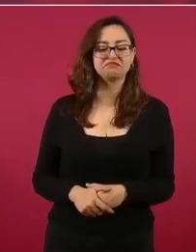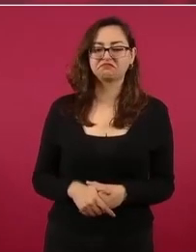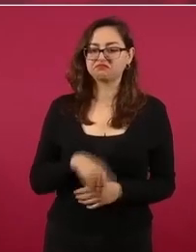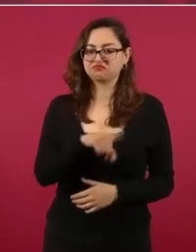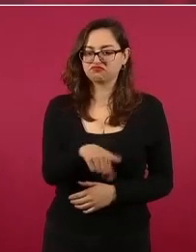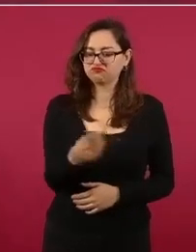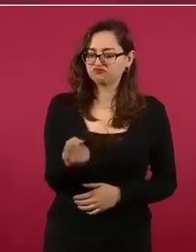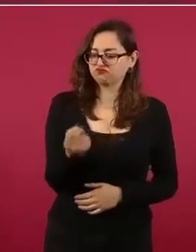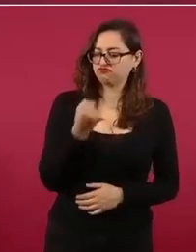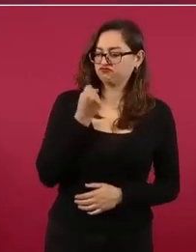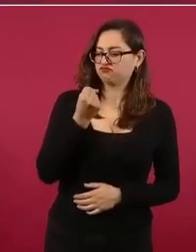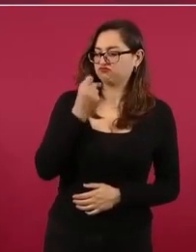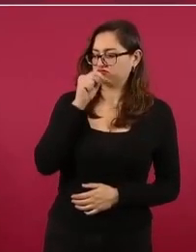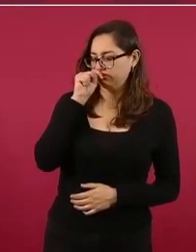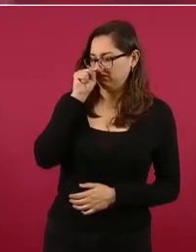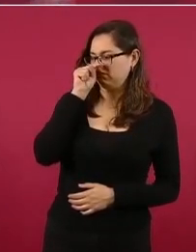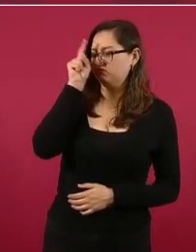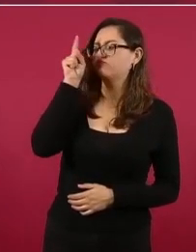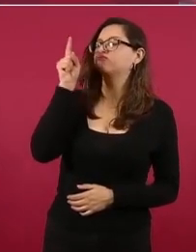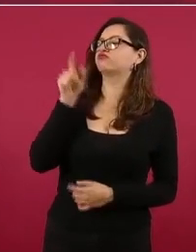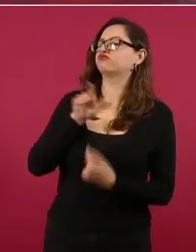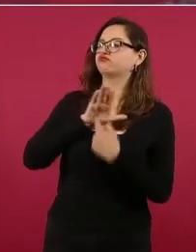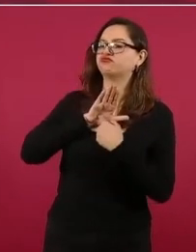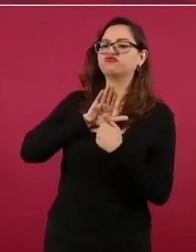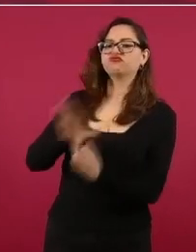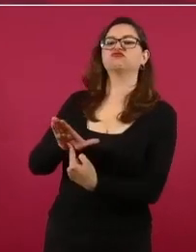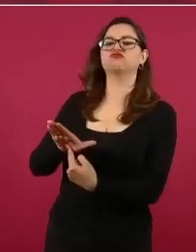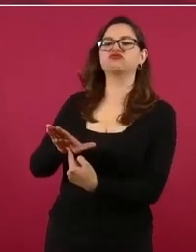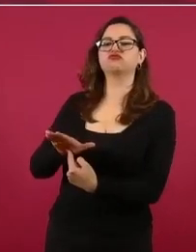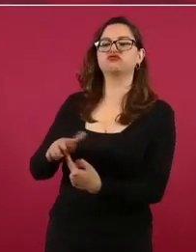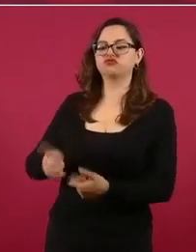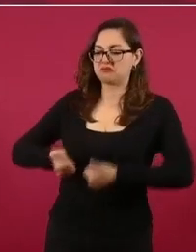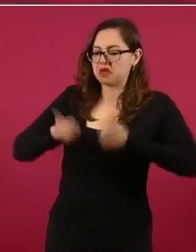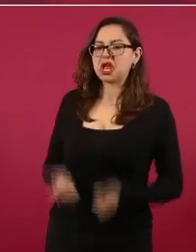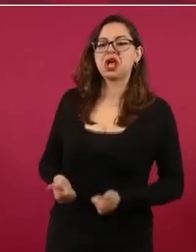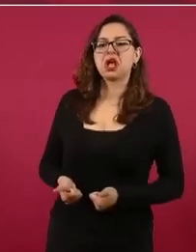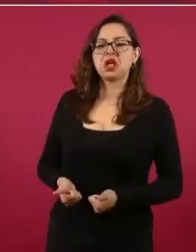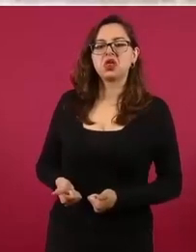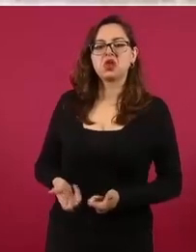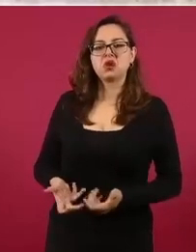es poder con prepotencia,